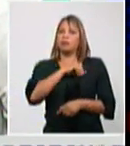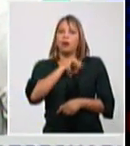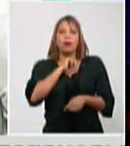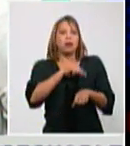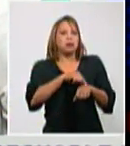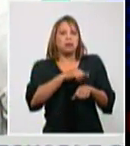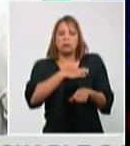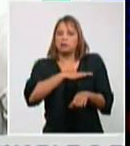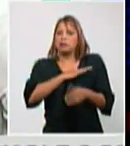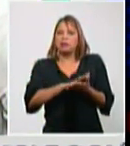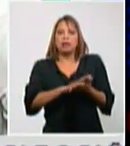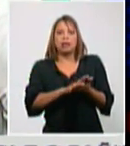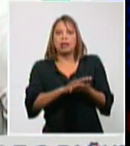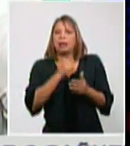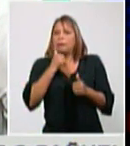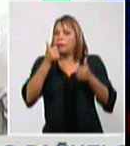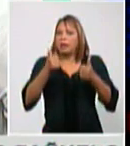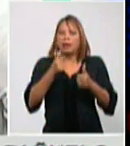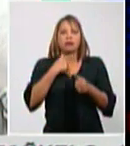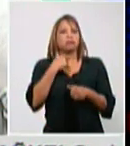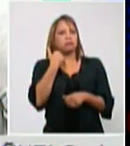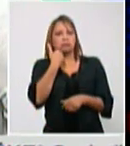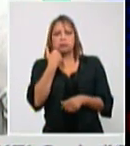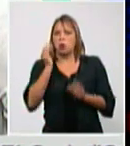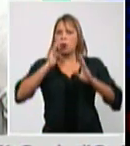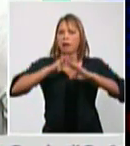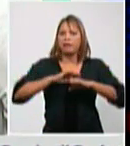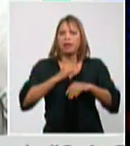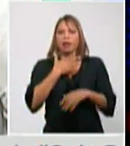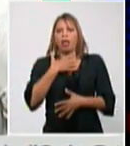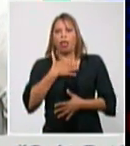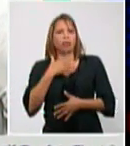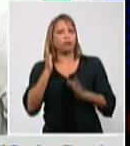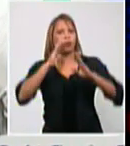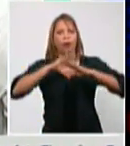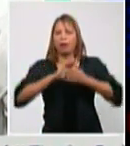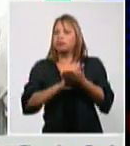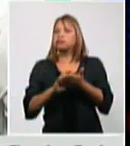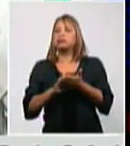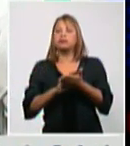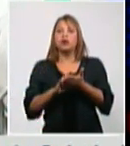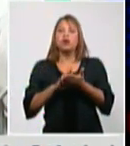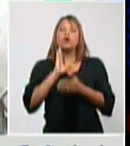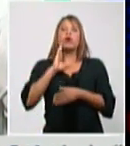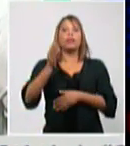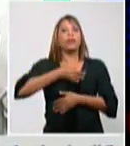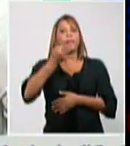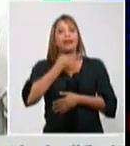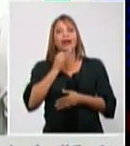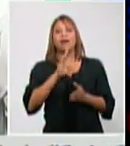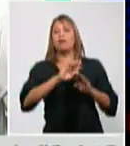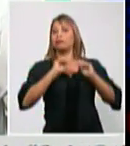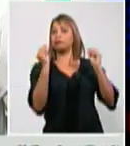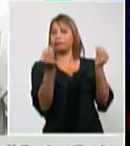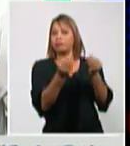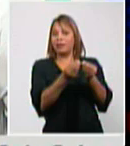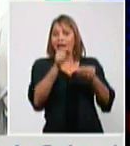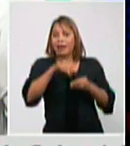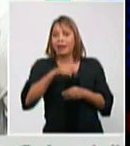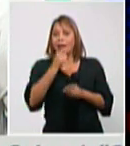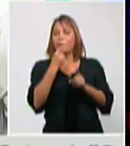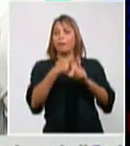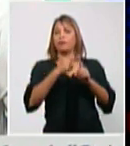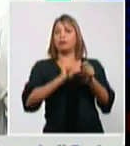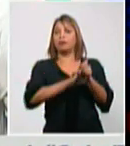acostumbrados a cifras superiores. Sin embargo, cuando hablamos del acumulado de casos diagnosticados en Cuba, el